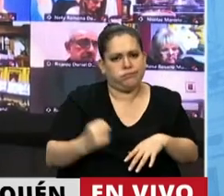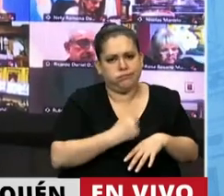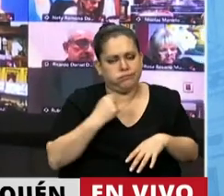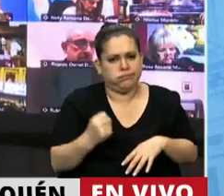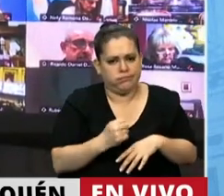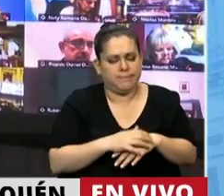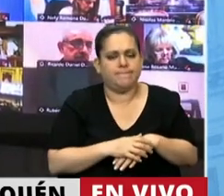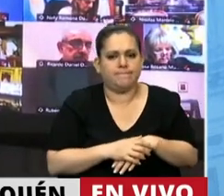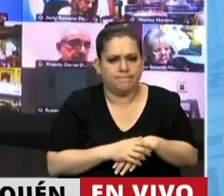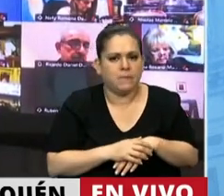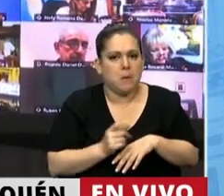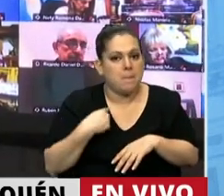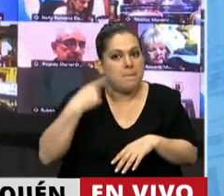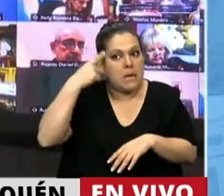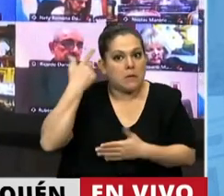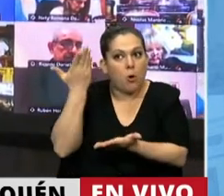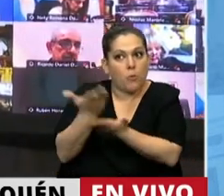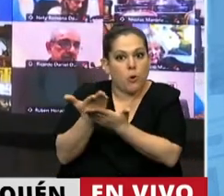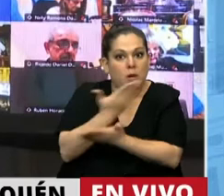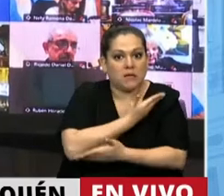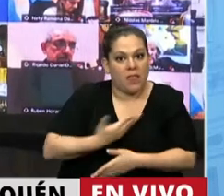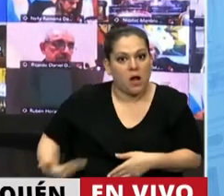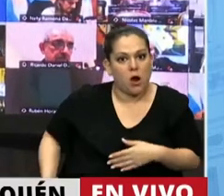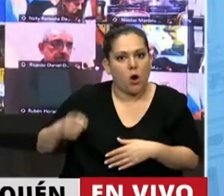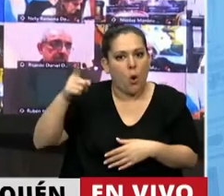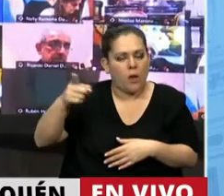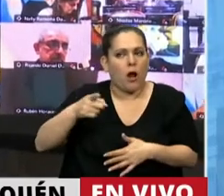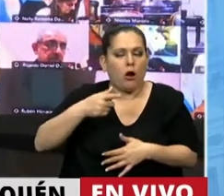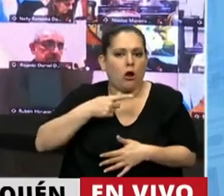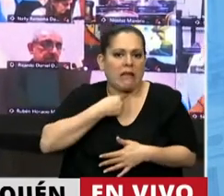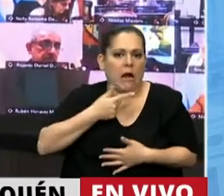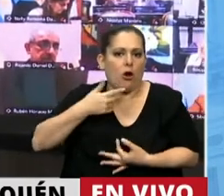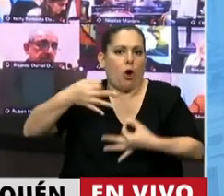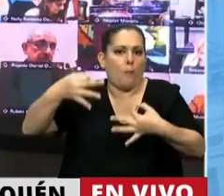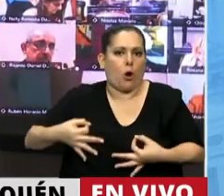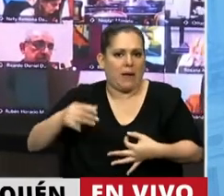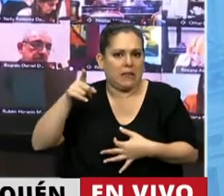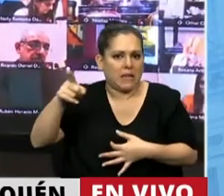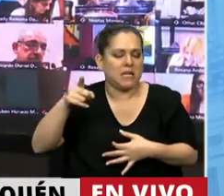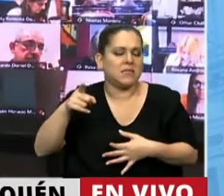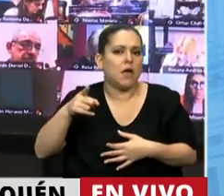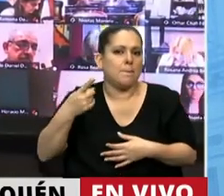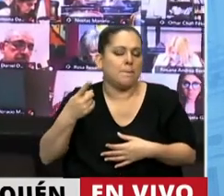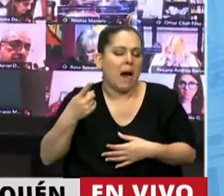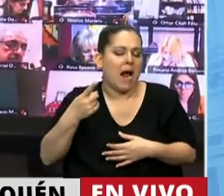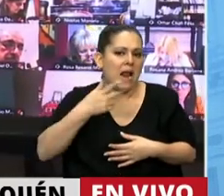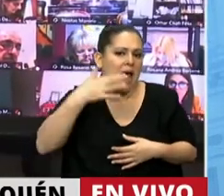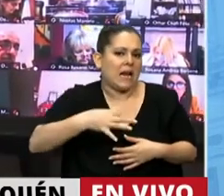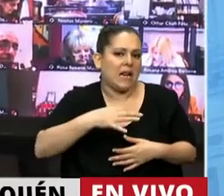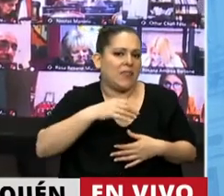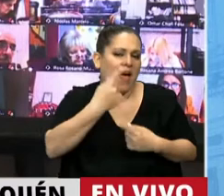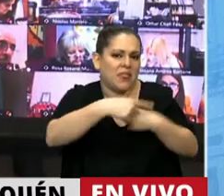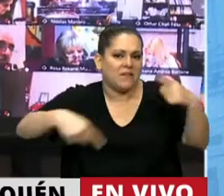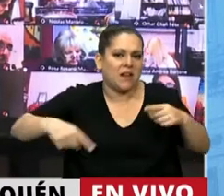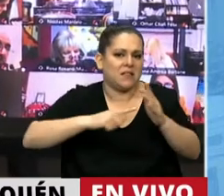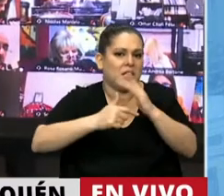Consideramos que la propuesta del Gobierno Nacional de comprometerse con las realidades de las diversas jurisdicciones es